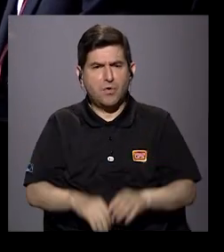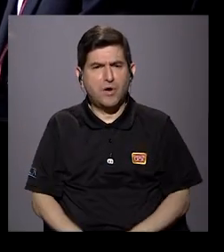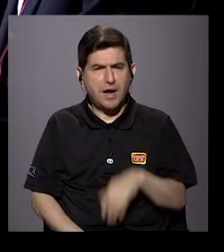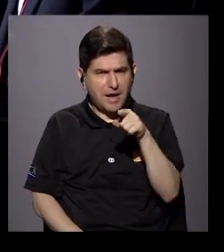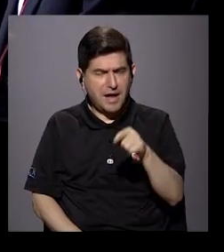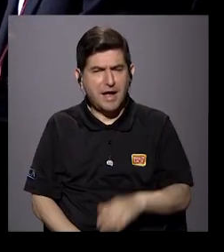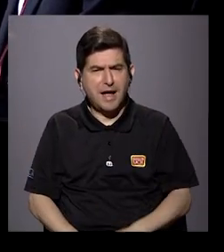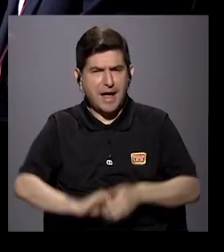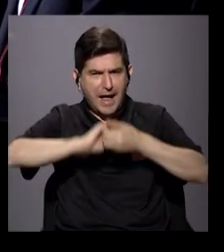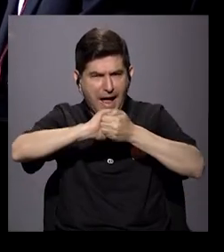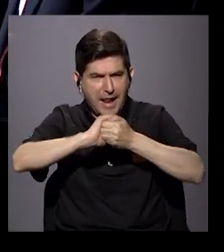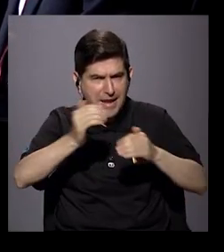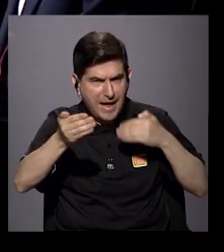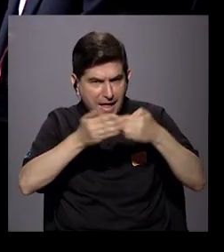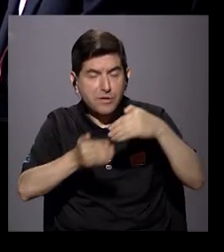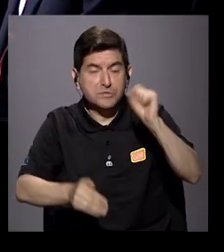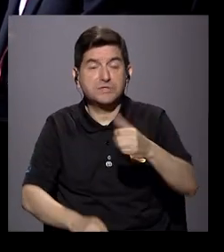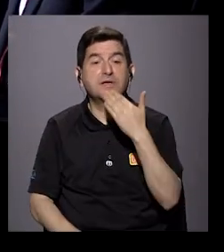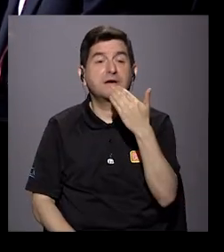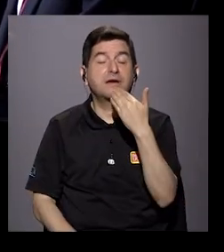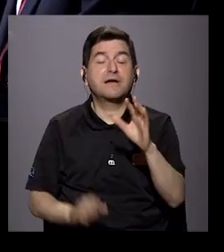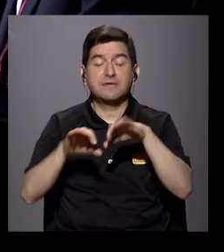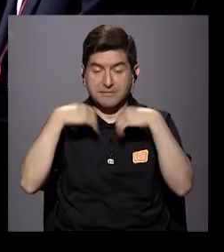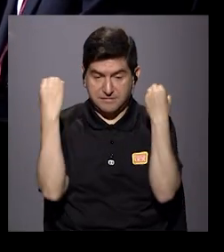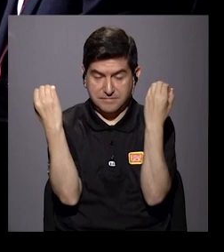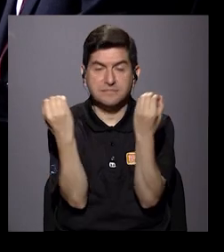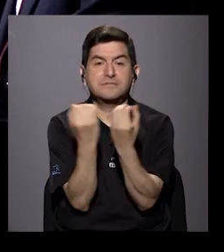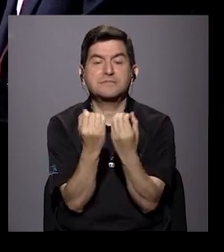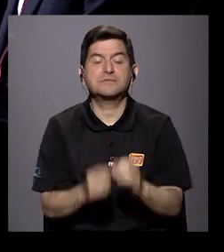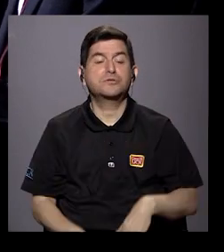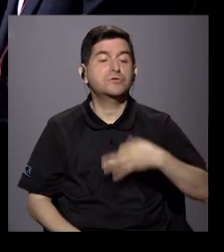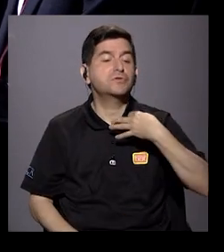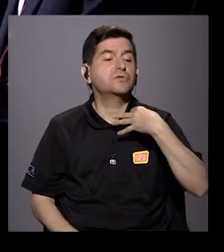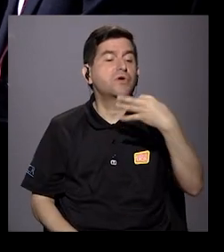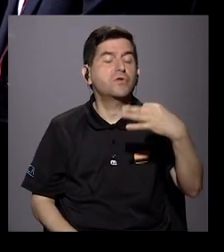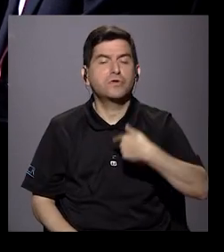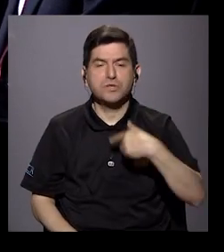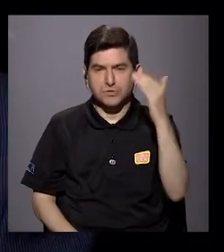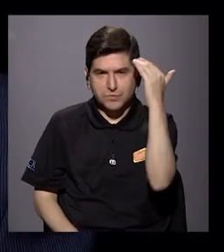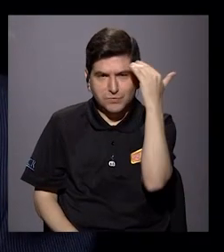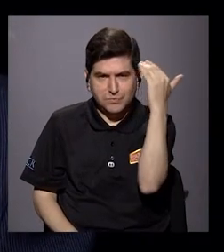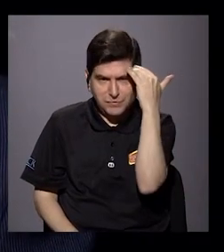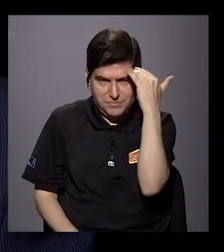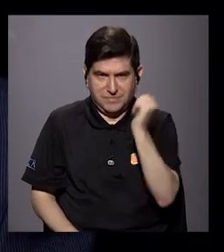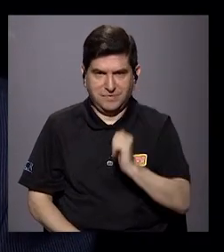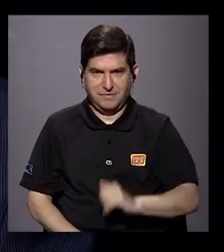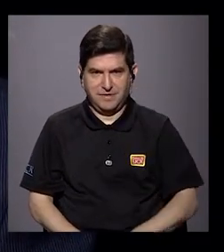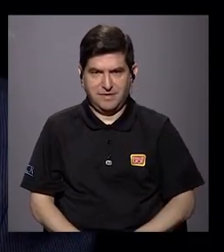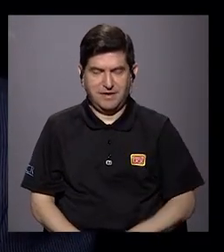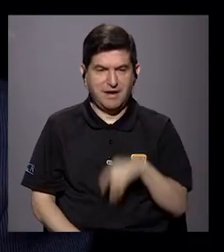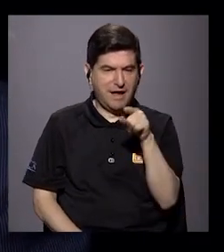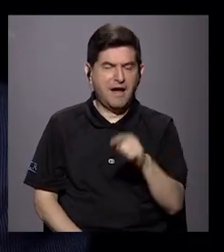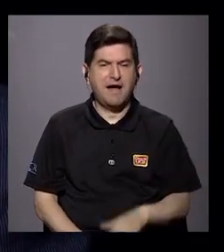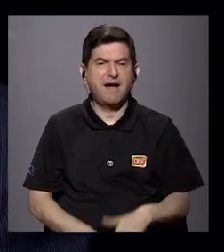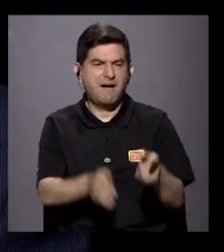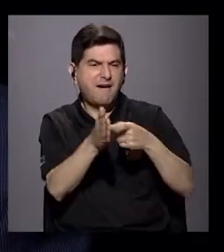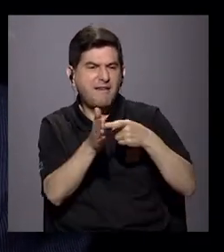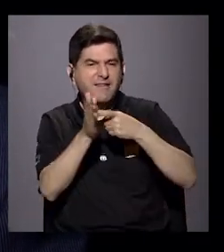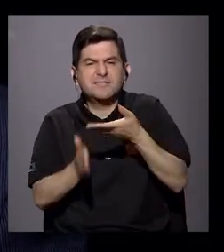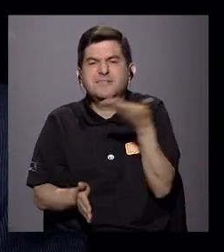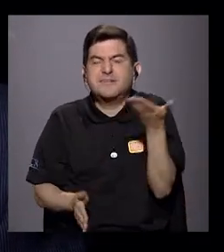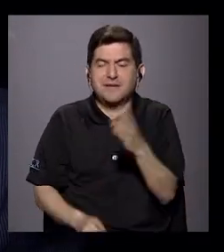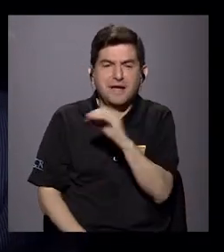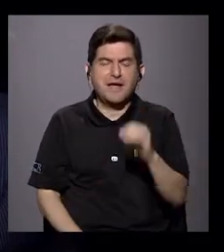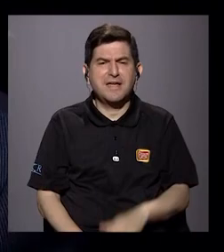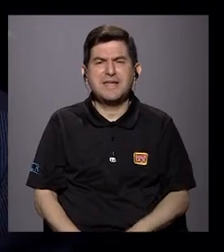Absolutamente. Gracias a las organizaciones a diario, uno puede enterarse de cuáles son esas demandas y cuáles son